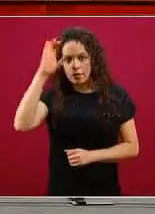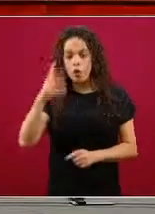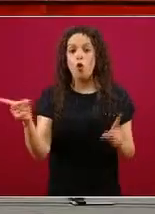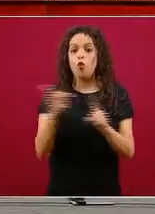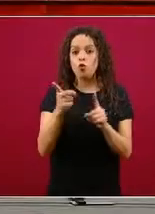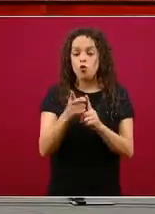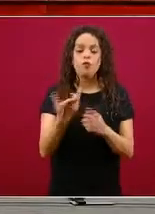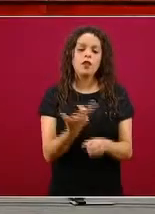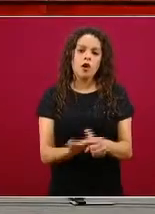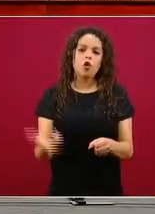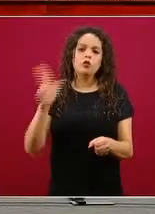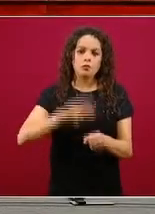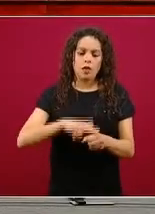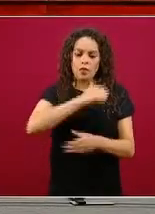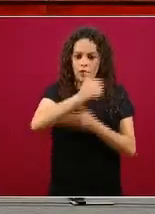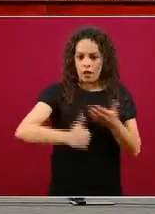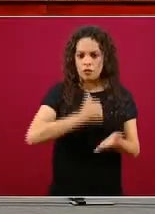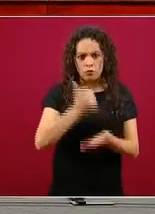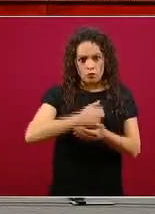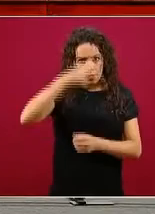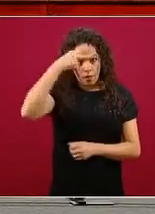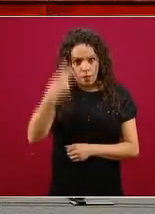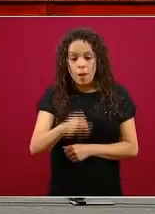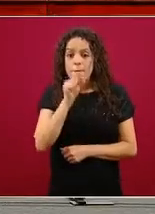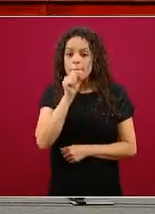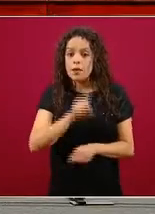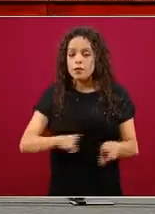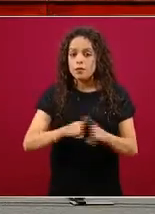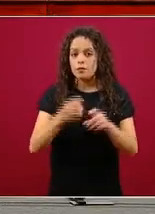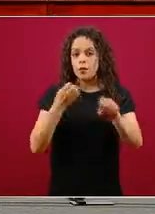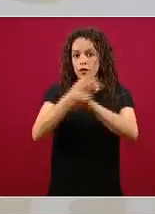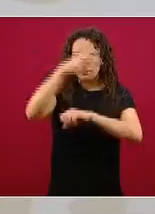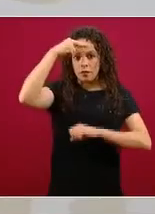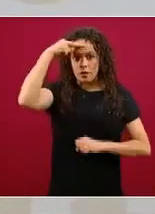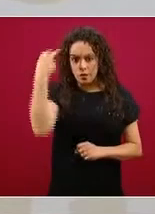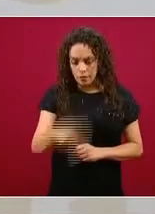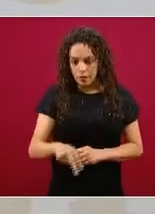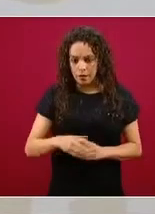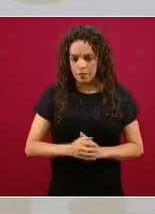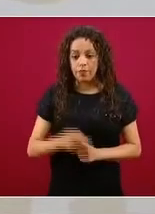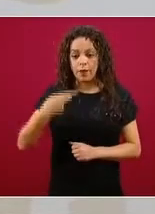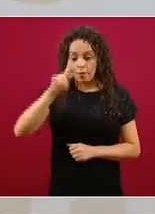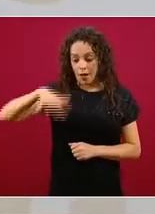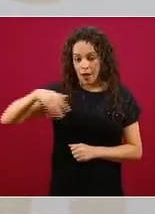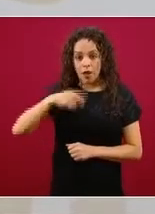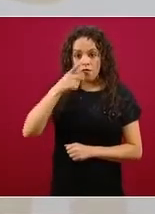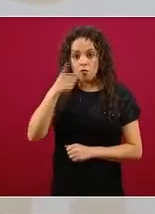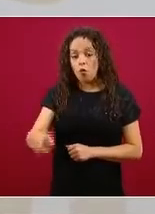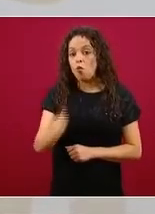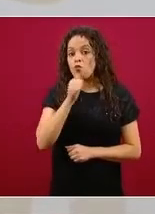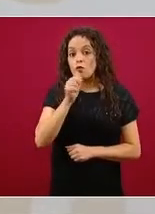y del Estado de México, que efectivamente, como dije, no hay todavía evidencia de su eficacia